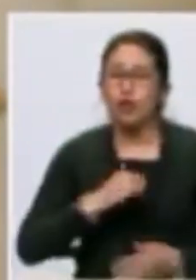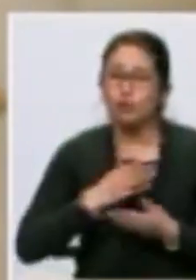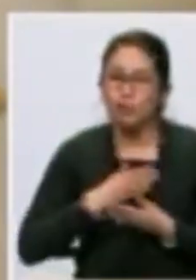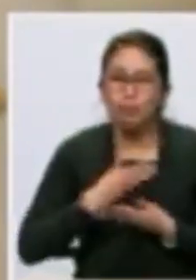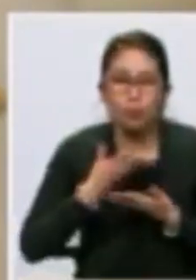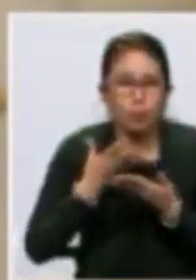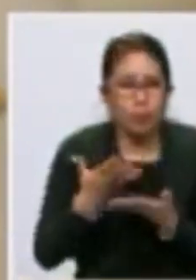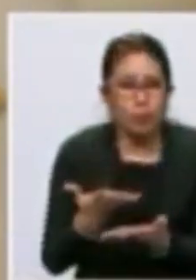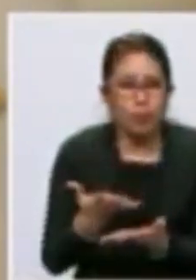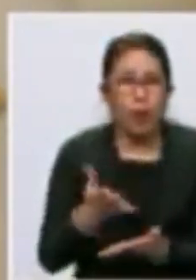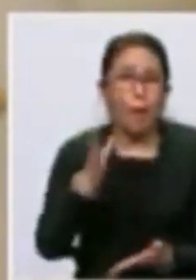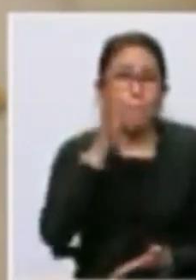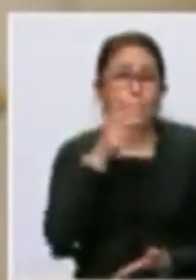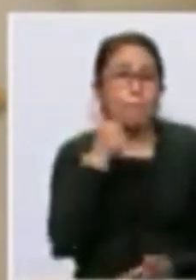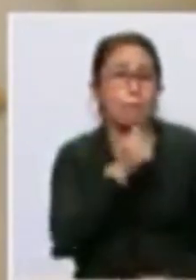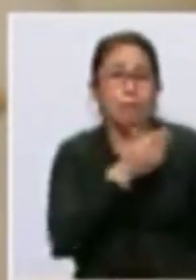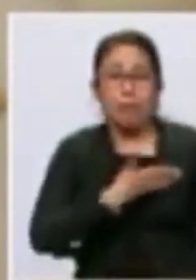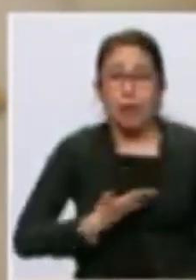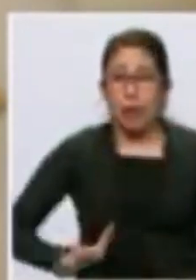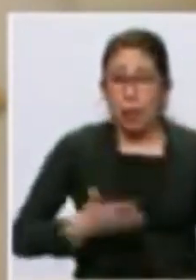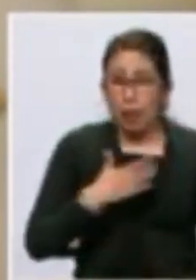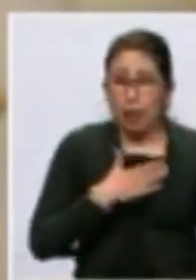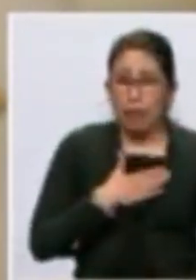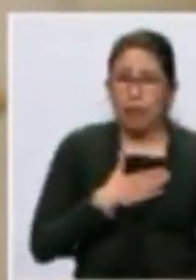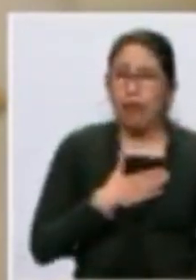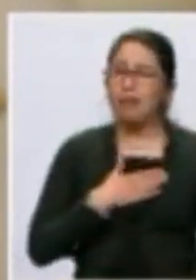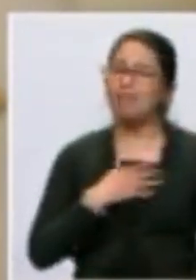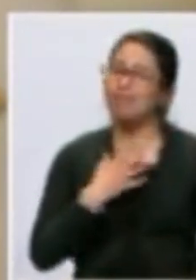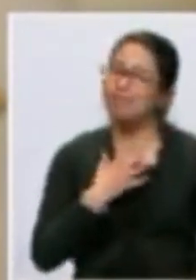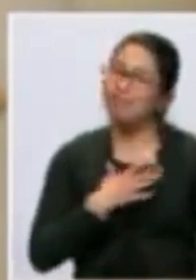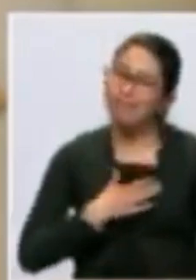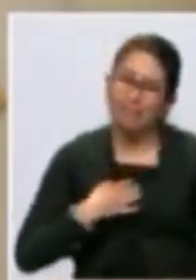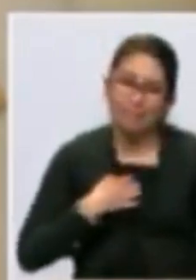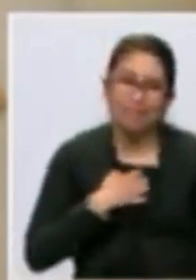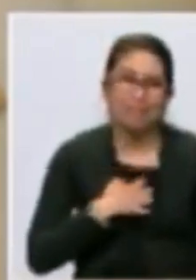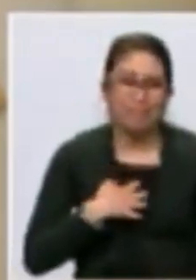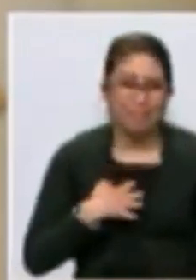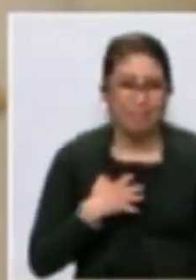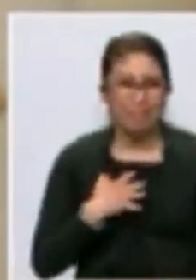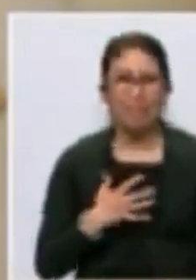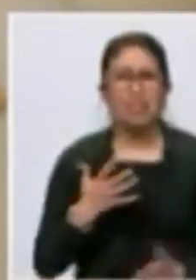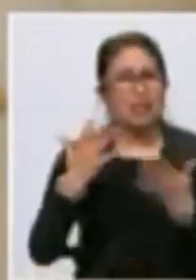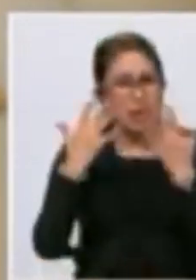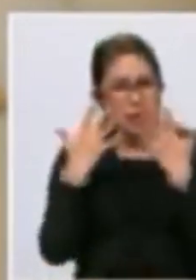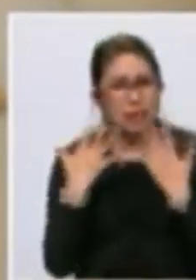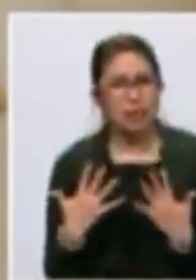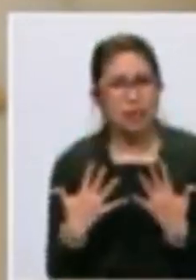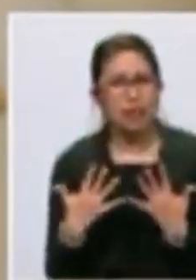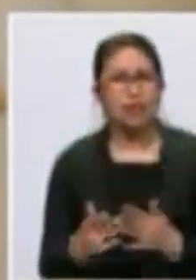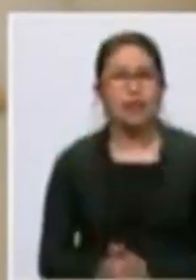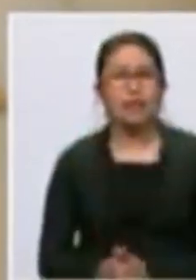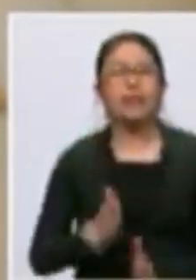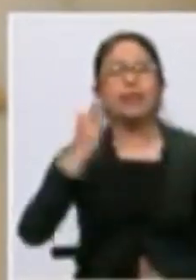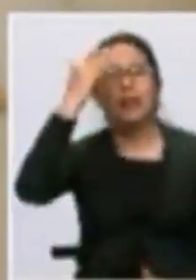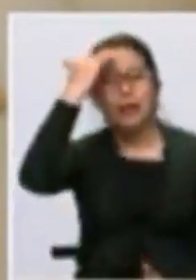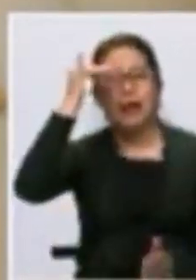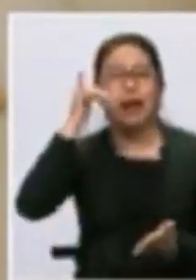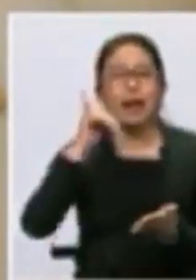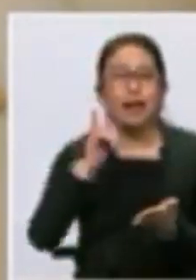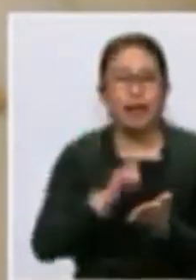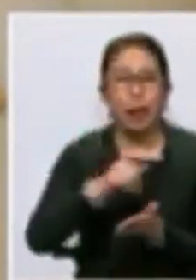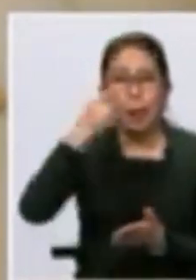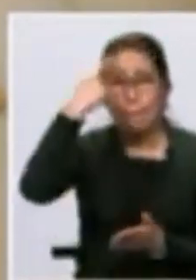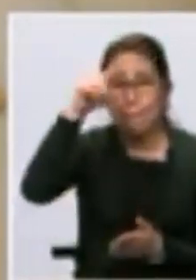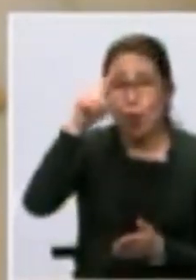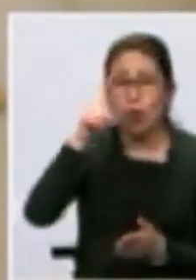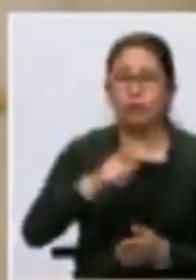como madre y como presidenta que para mí fue un gran disgusto y una enorme tristeza saber que por razones